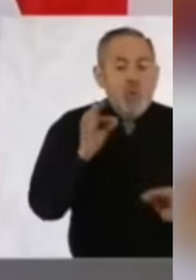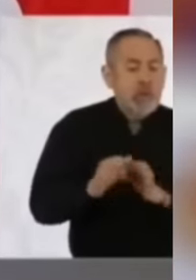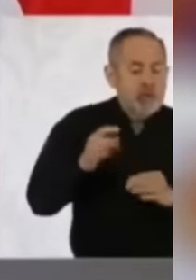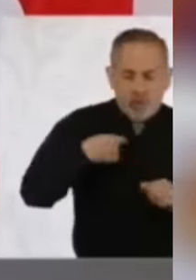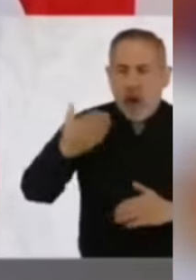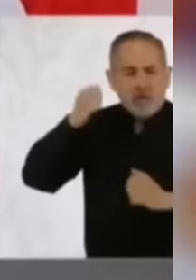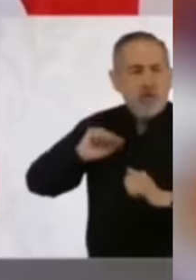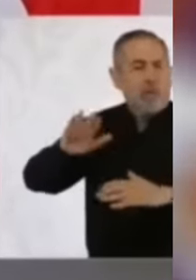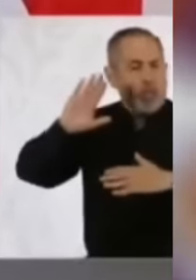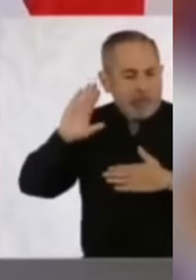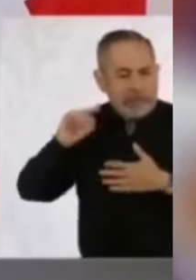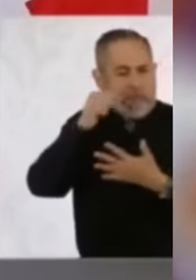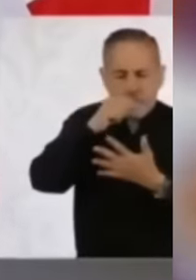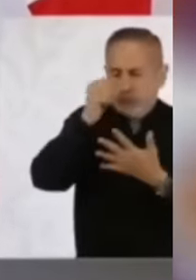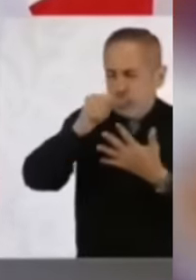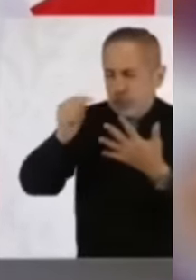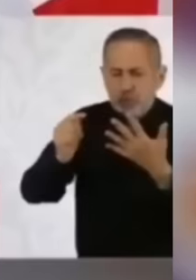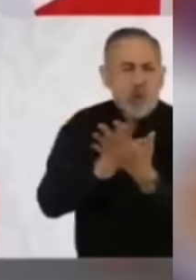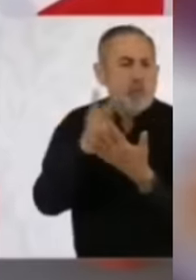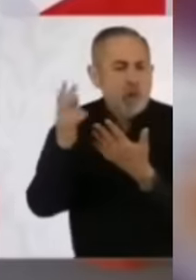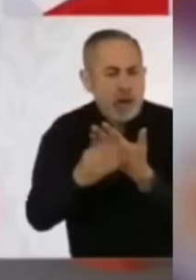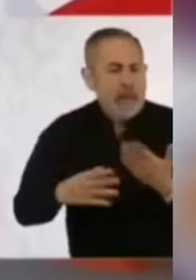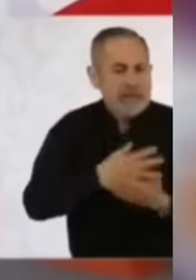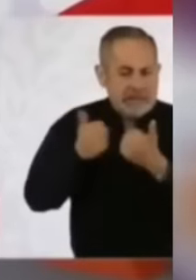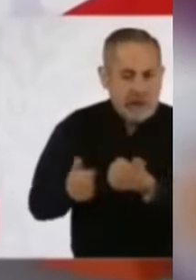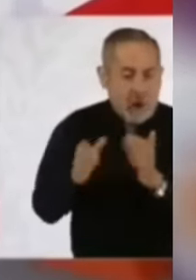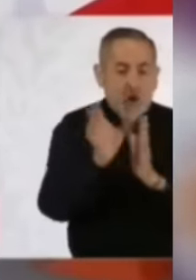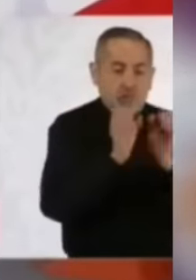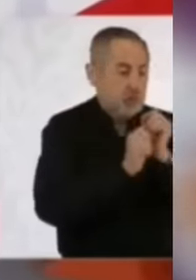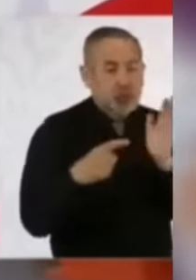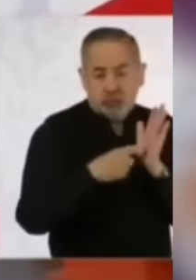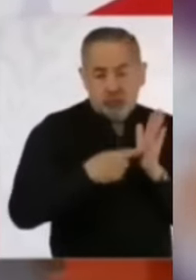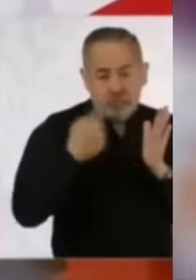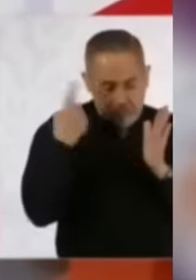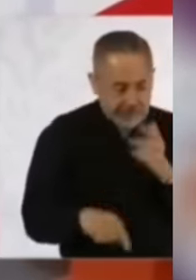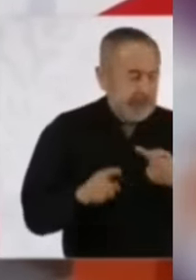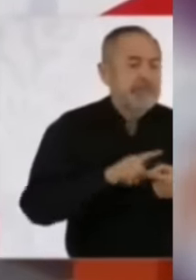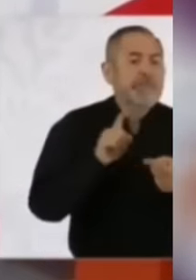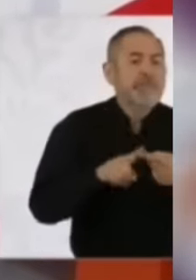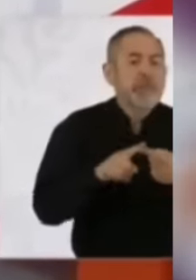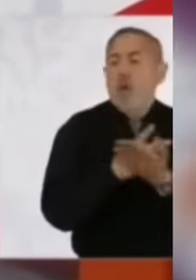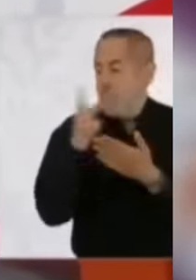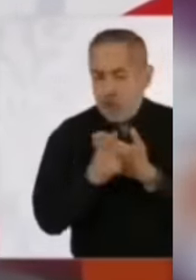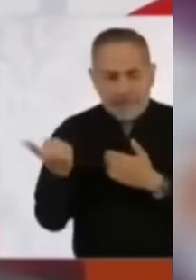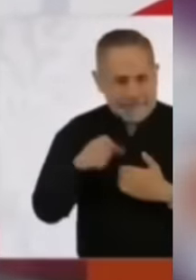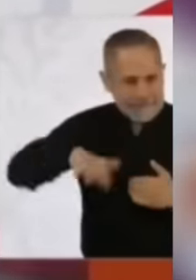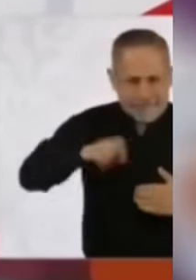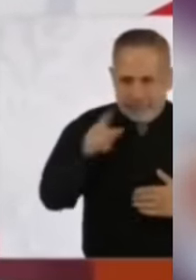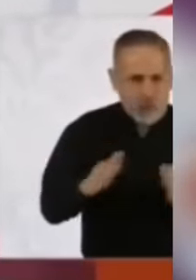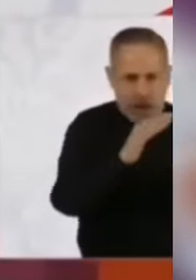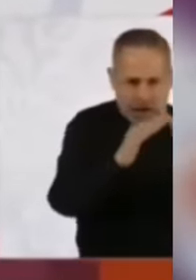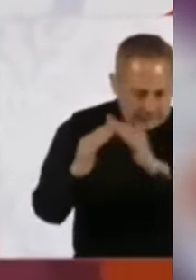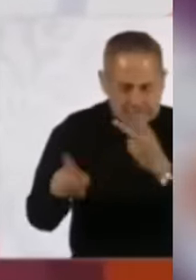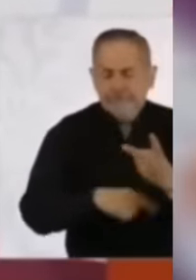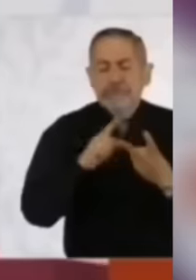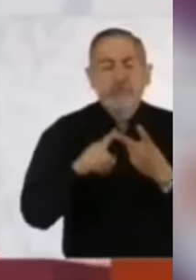comprometimos. Los programas de bienestar que están en la Constitución, el programa de vivienda, los nuevos